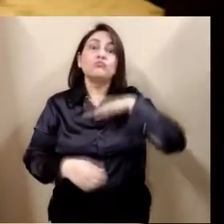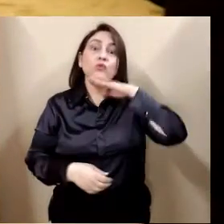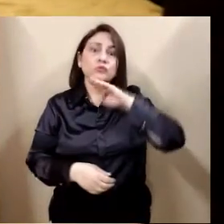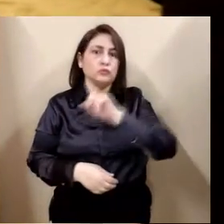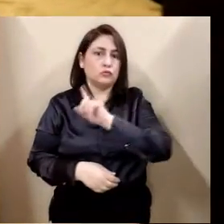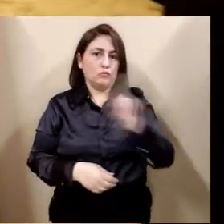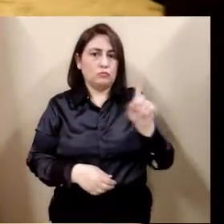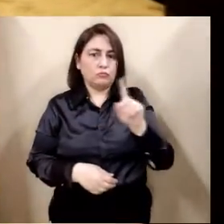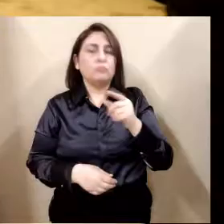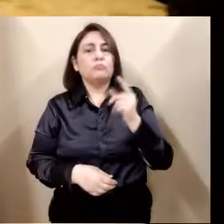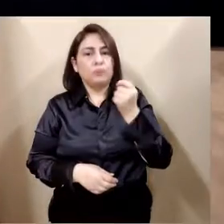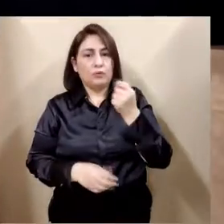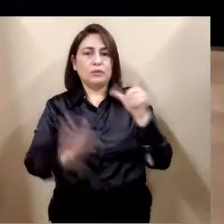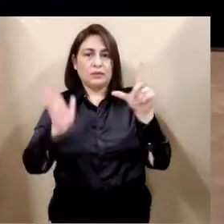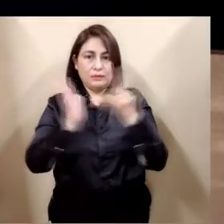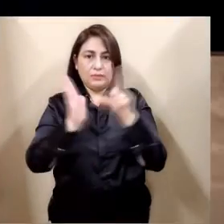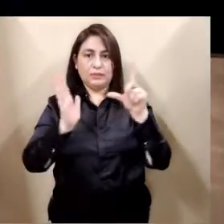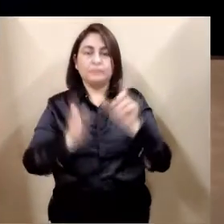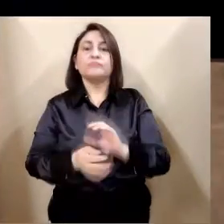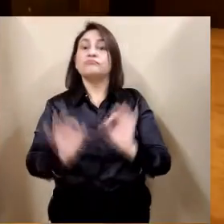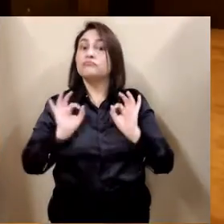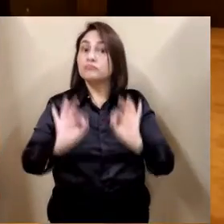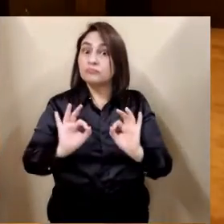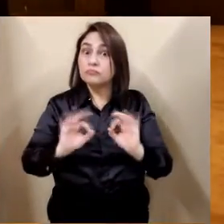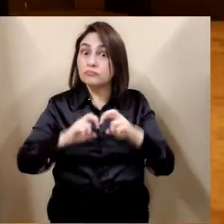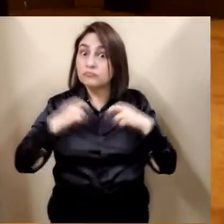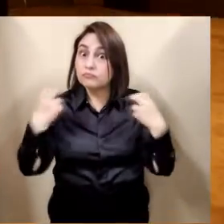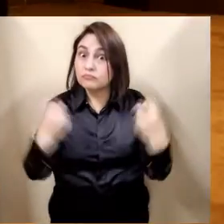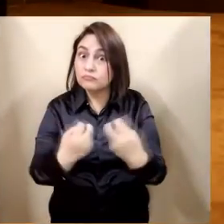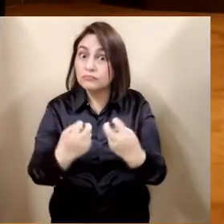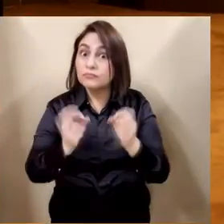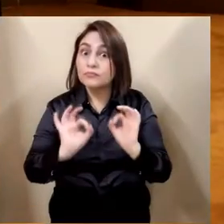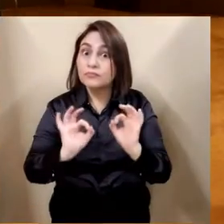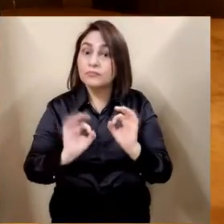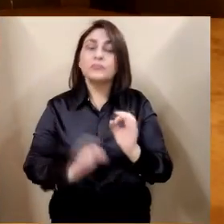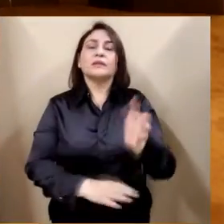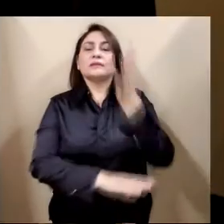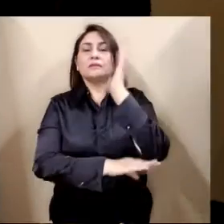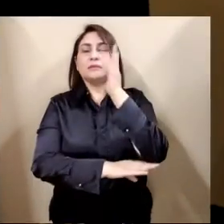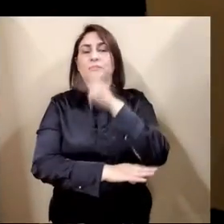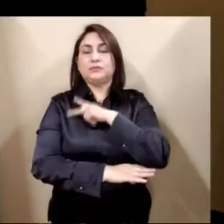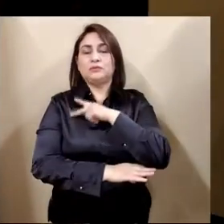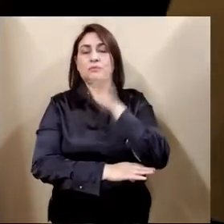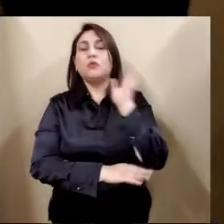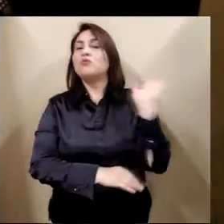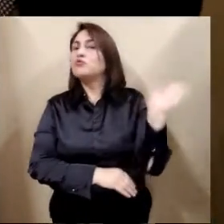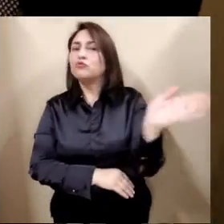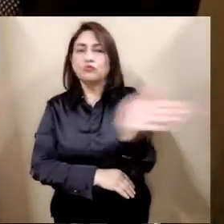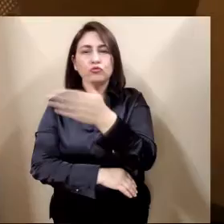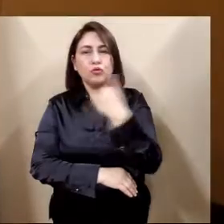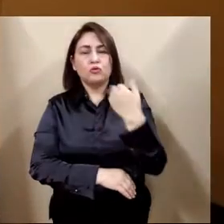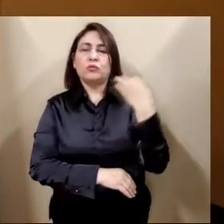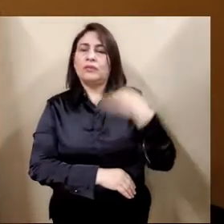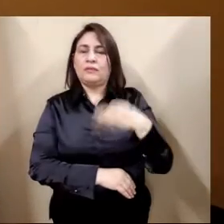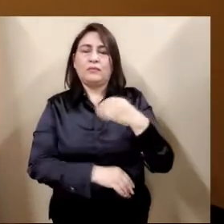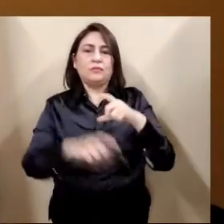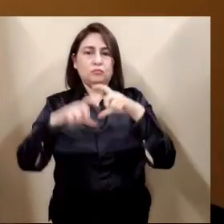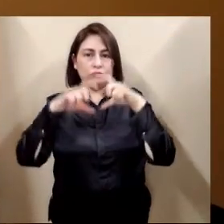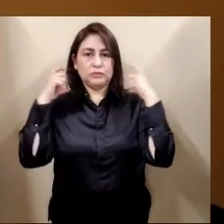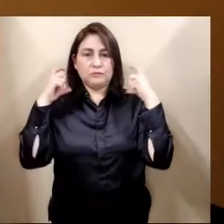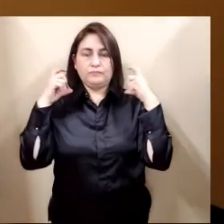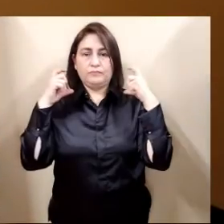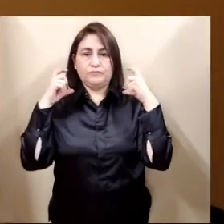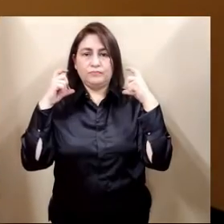y evitando cruces. Una vez sentados, el organizador da la bienvenida y presenta al disertante, quien